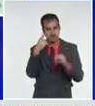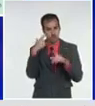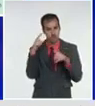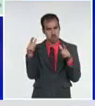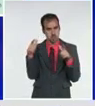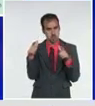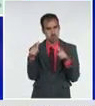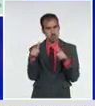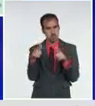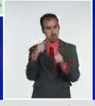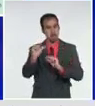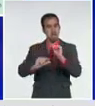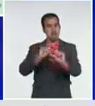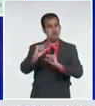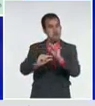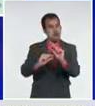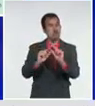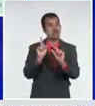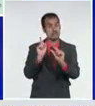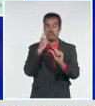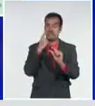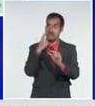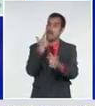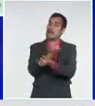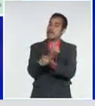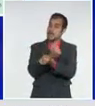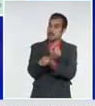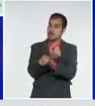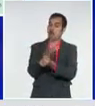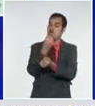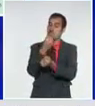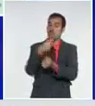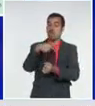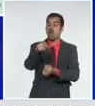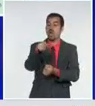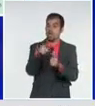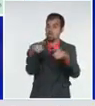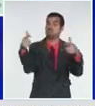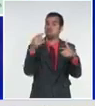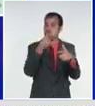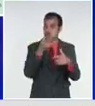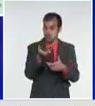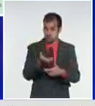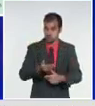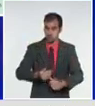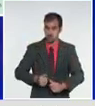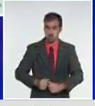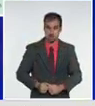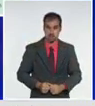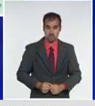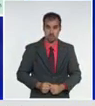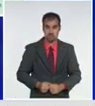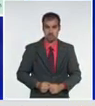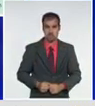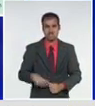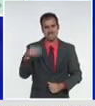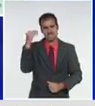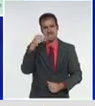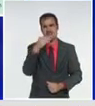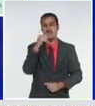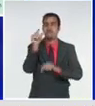pero de todas formas es una provincia con mucho riesgo, además por el movimiento que se produce